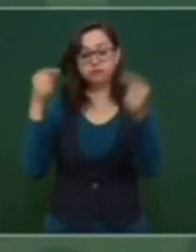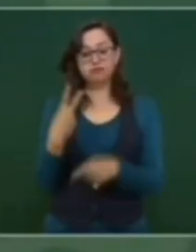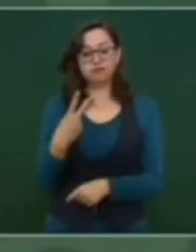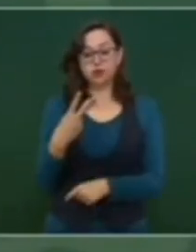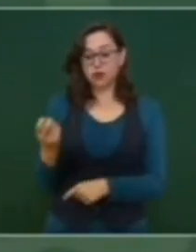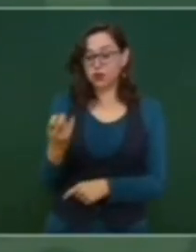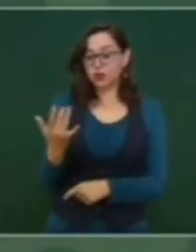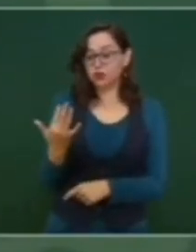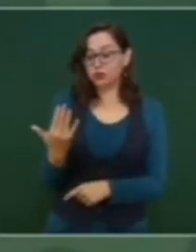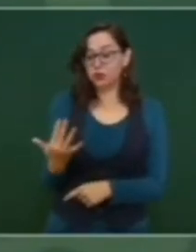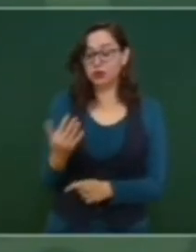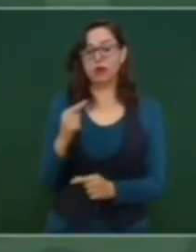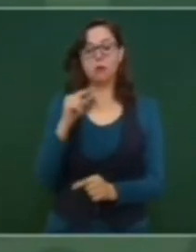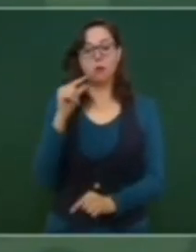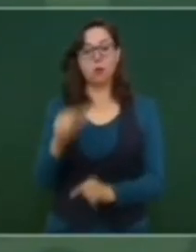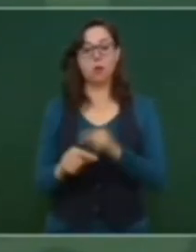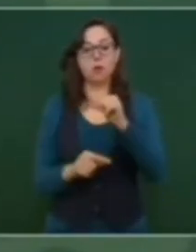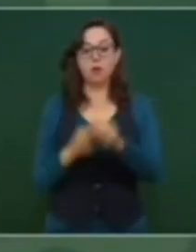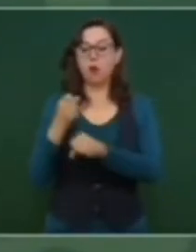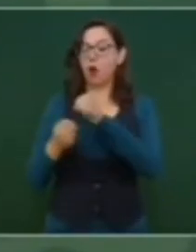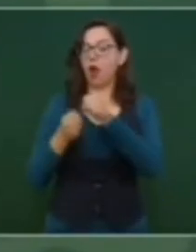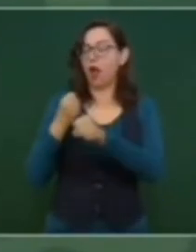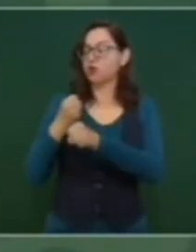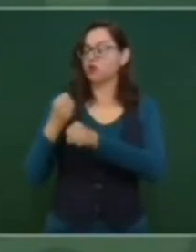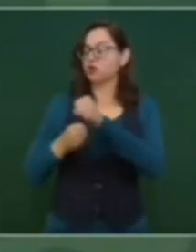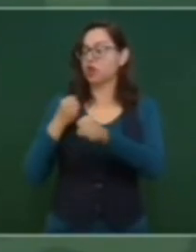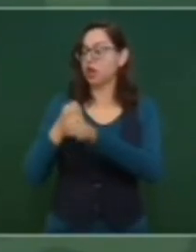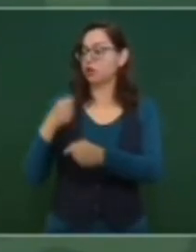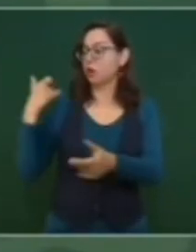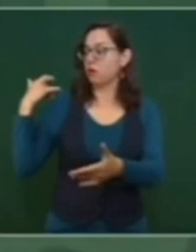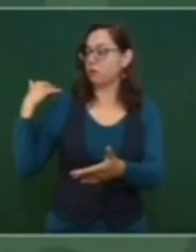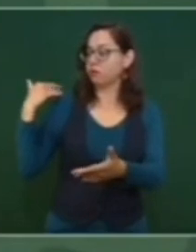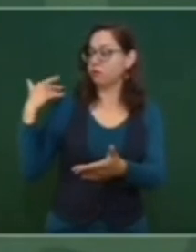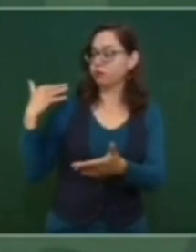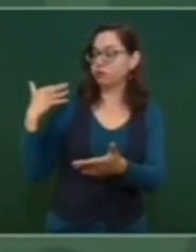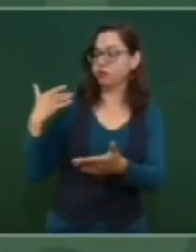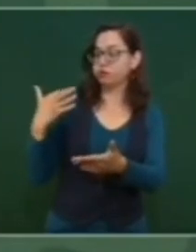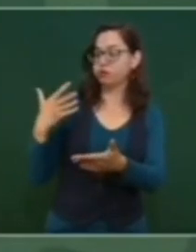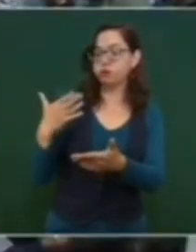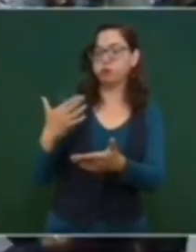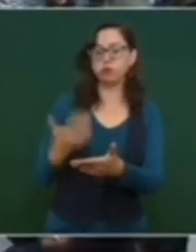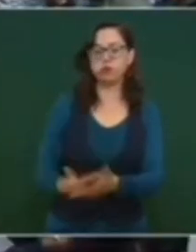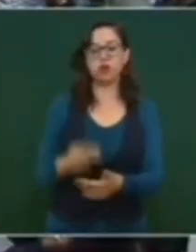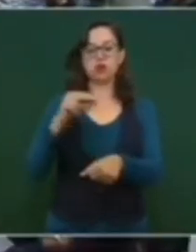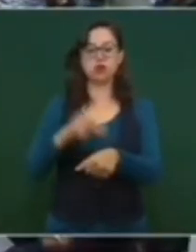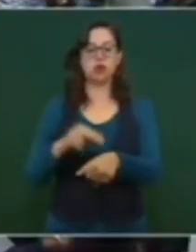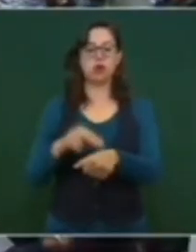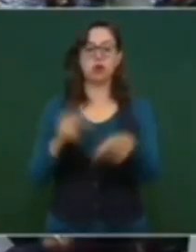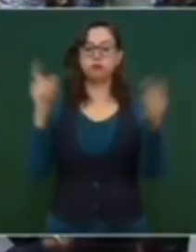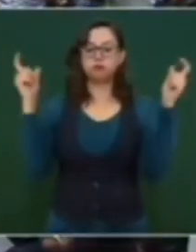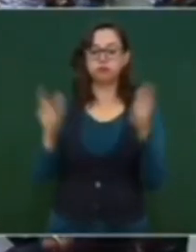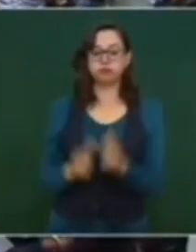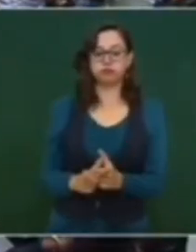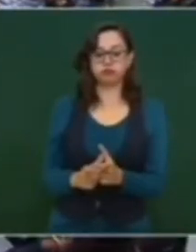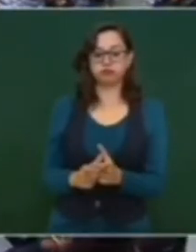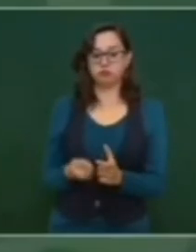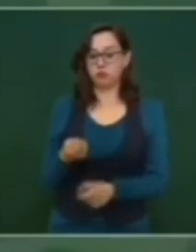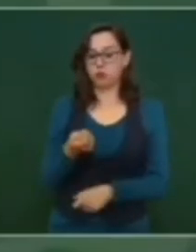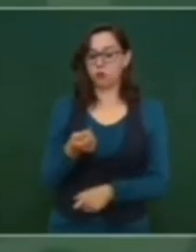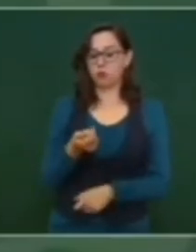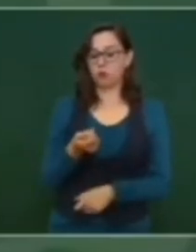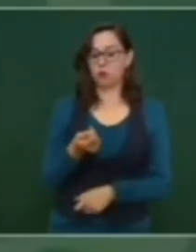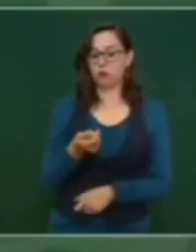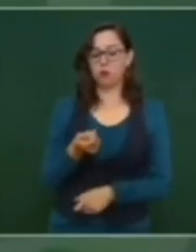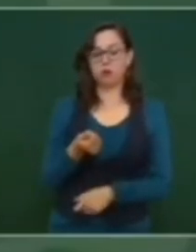todas las universidades del país llevó a que se produjera menor cantidad de personal de la que hoy se necesita. Y el